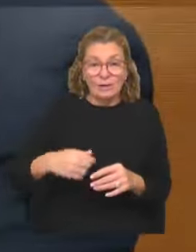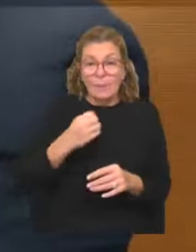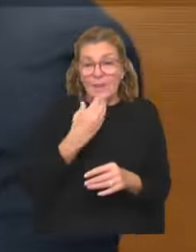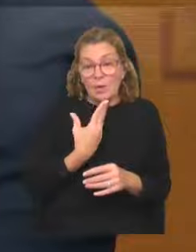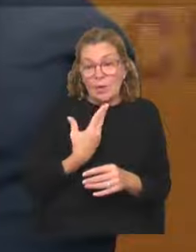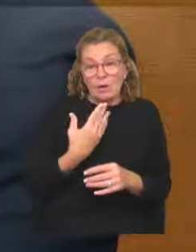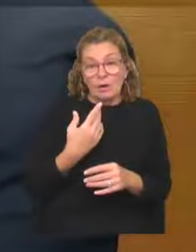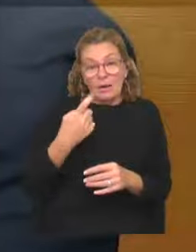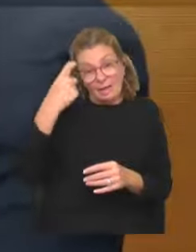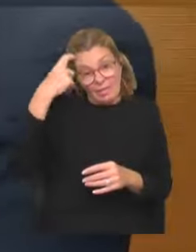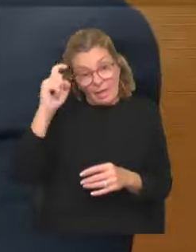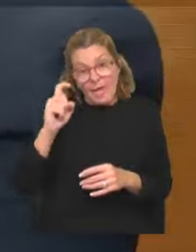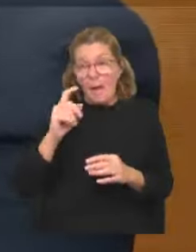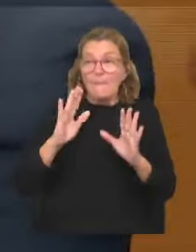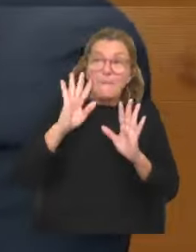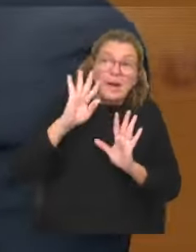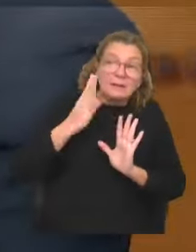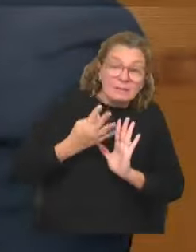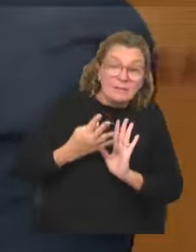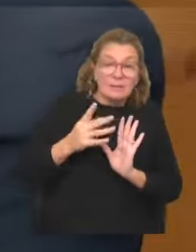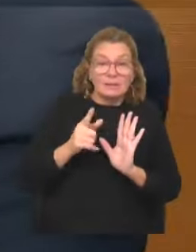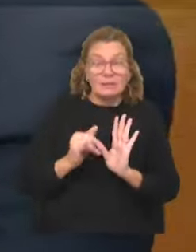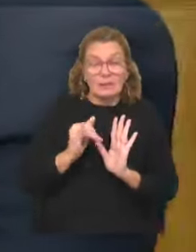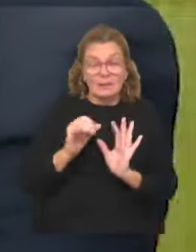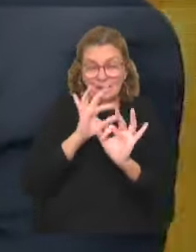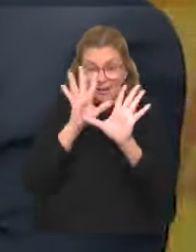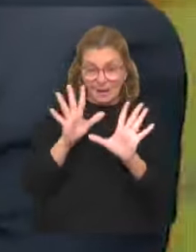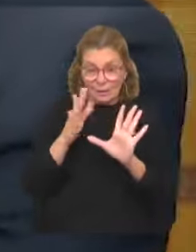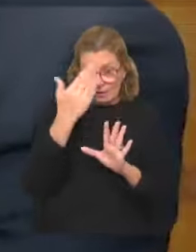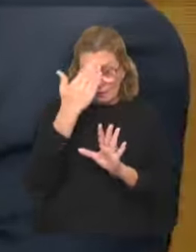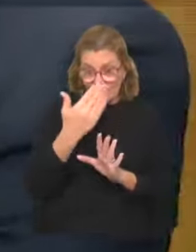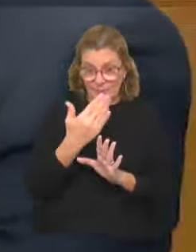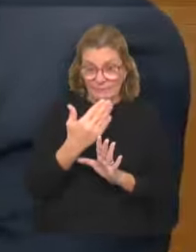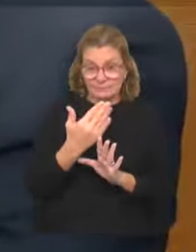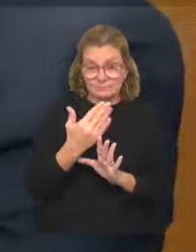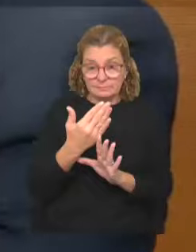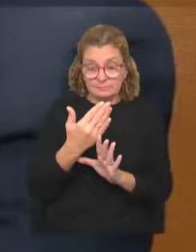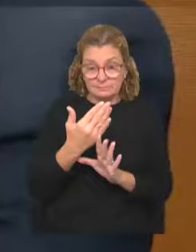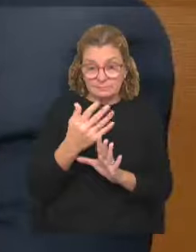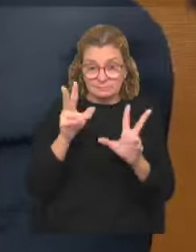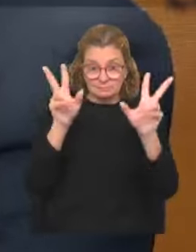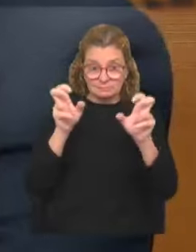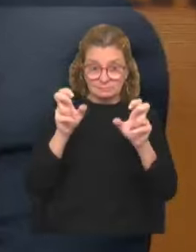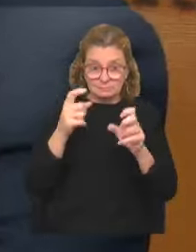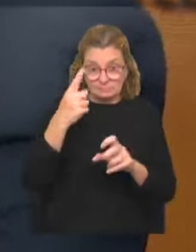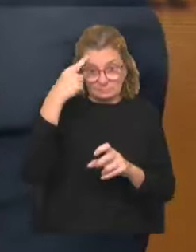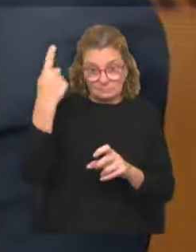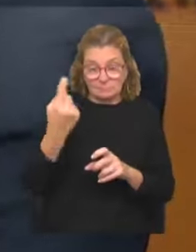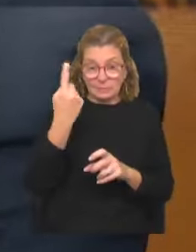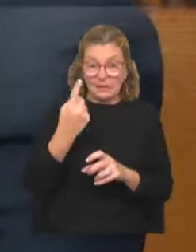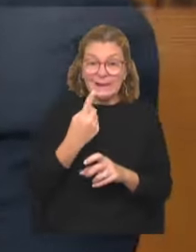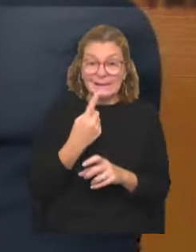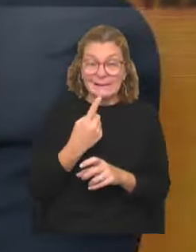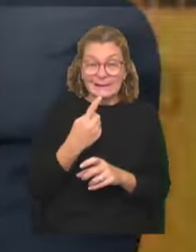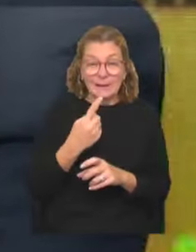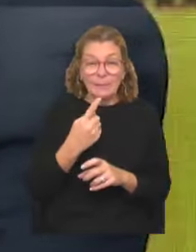ideológicamente o no. Y bueno, está claro que en el Frente los temas de la política internacional son